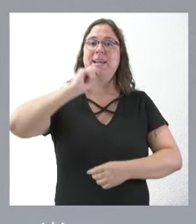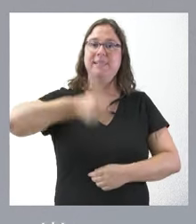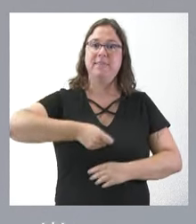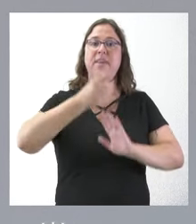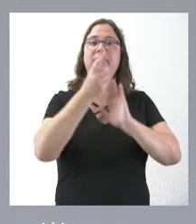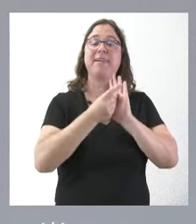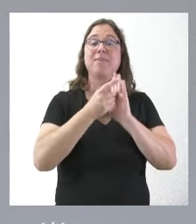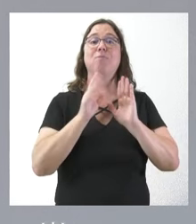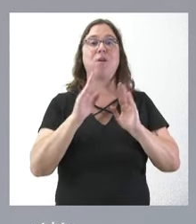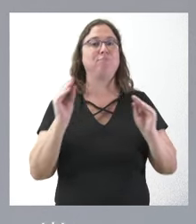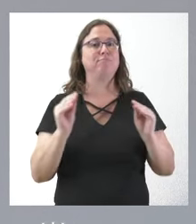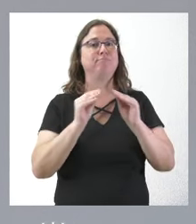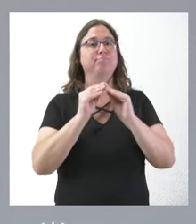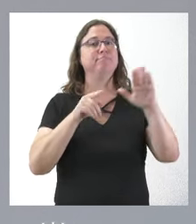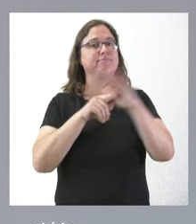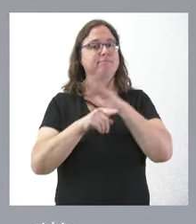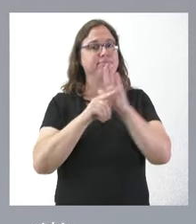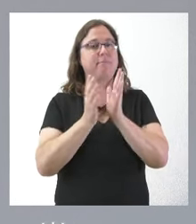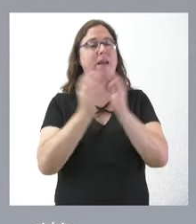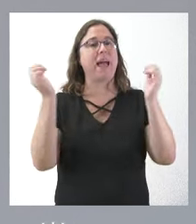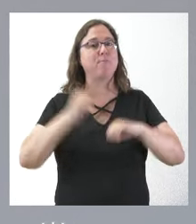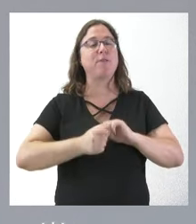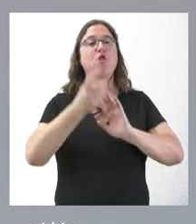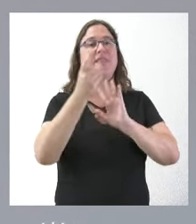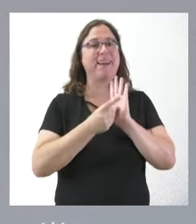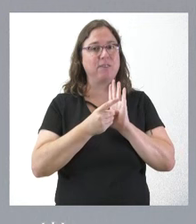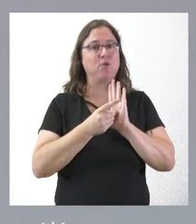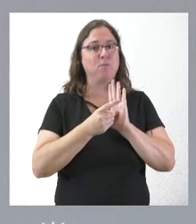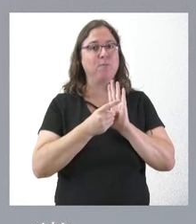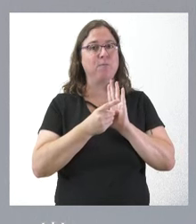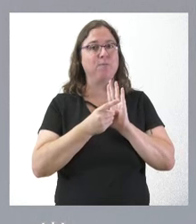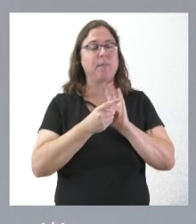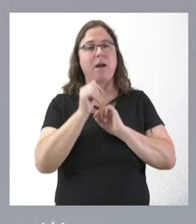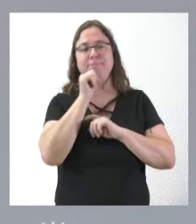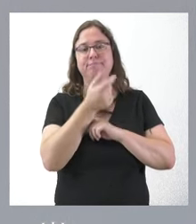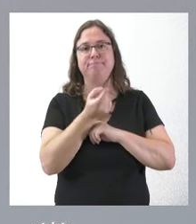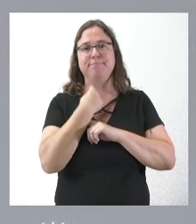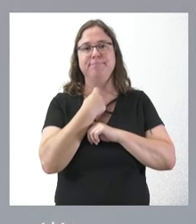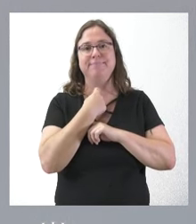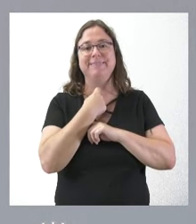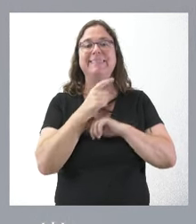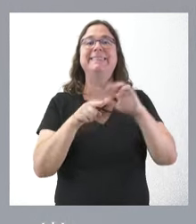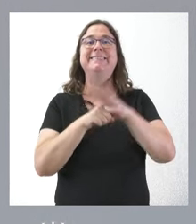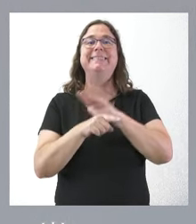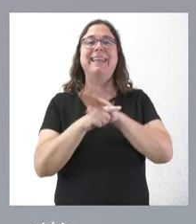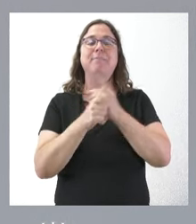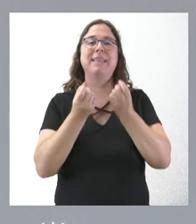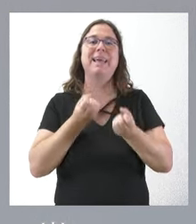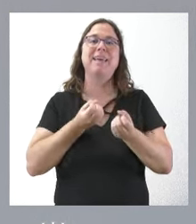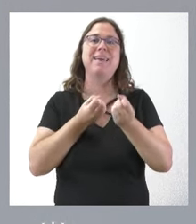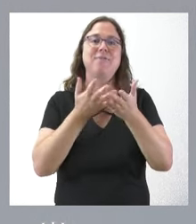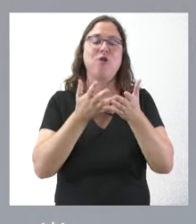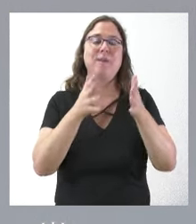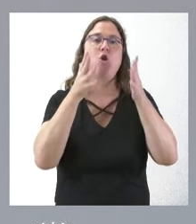pero en esa tramitación de la aprobación del decreto se omitió el trámite de informe del Consejo